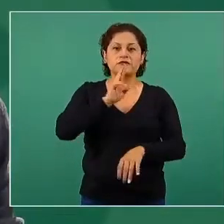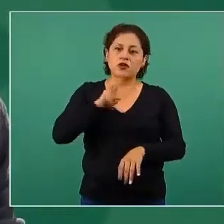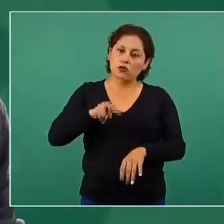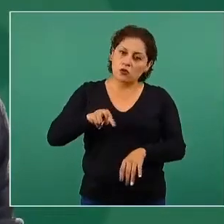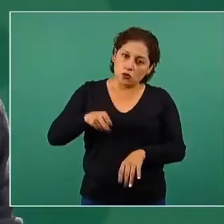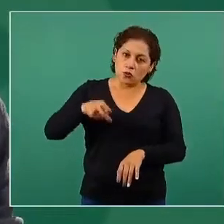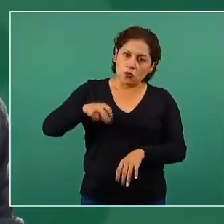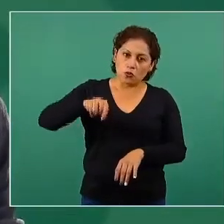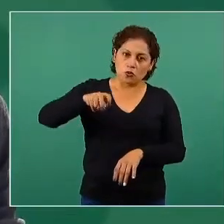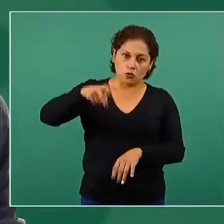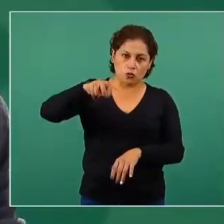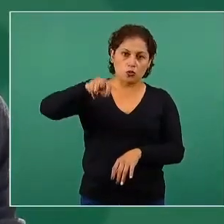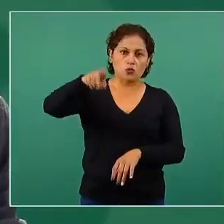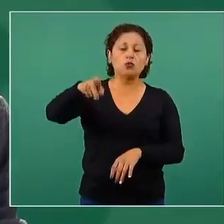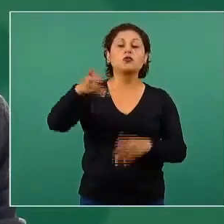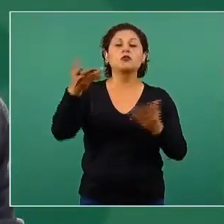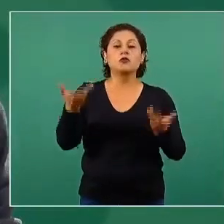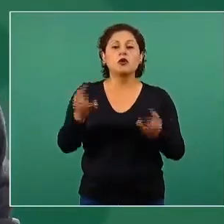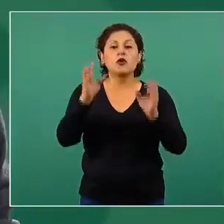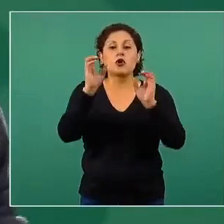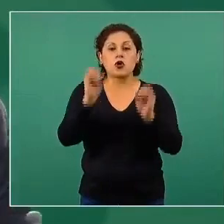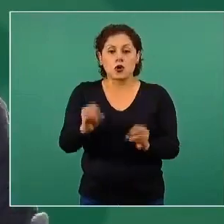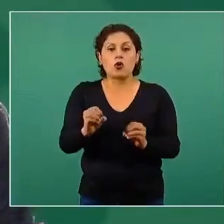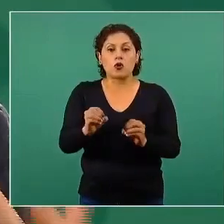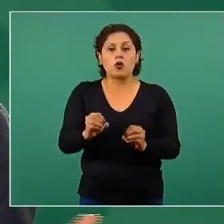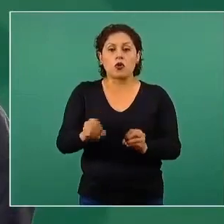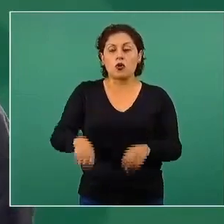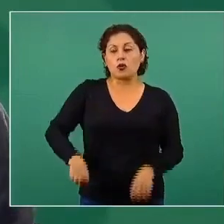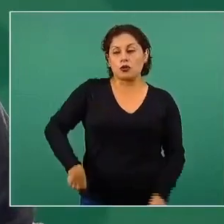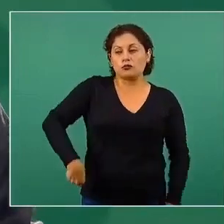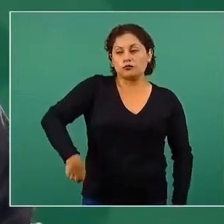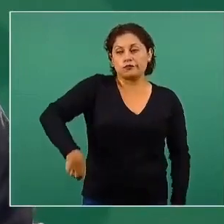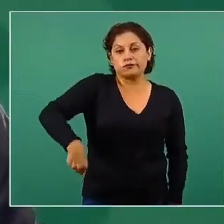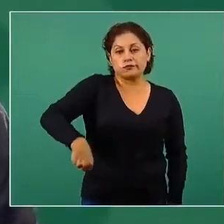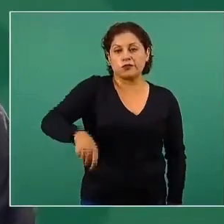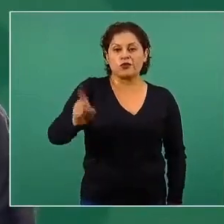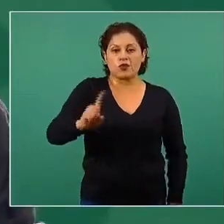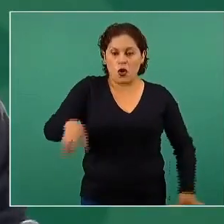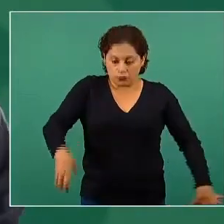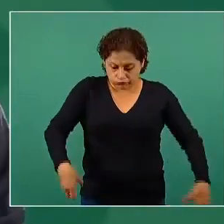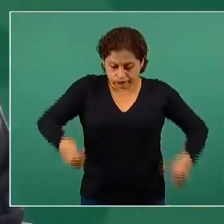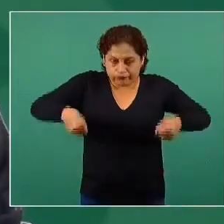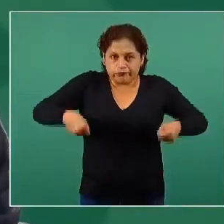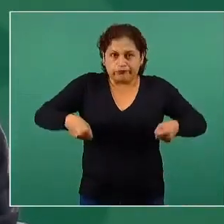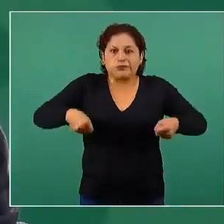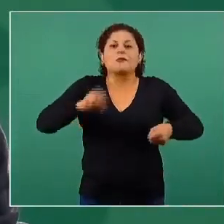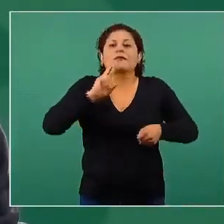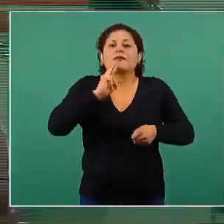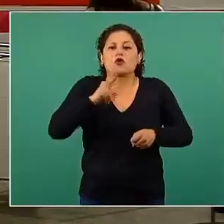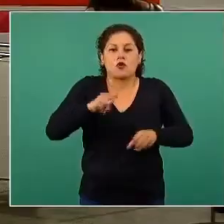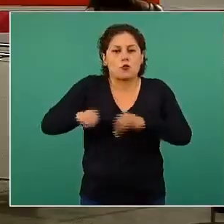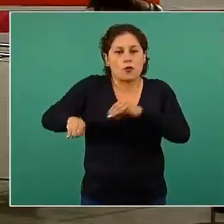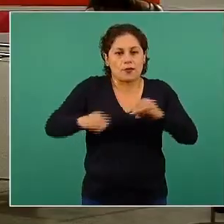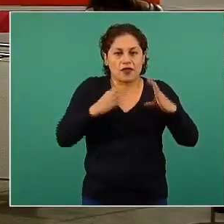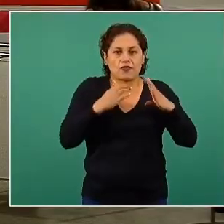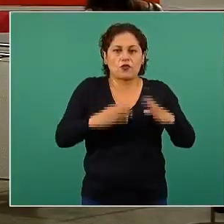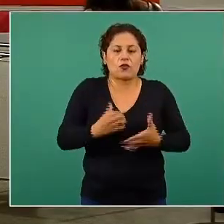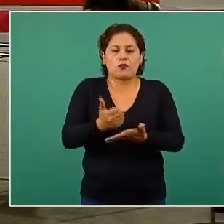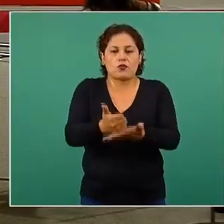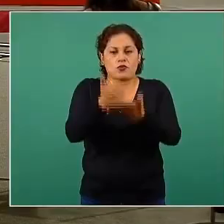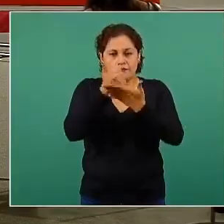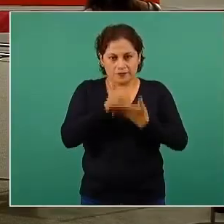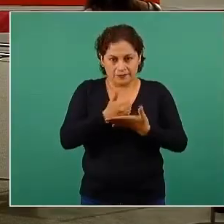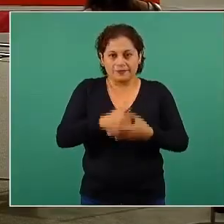cargar los objetos en lugar de llevarlos en un carrito, o en fin, cualquier elemento de actividad física. Muchas gracias,